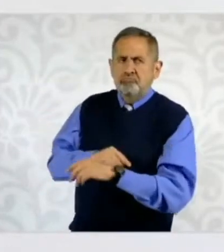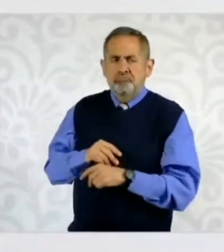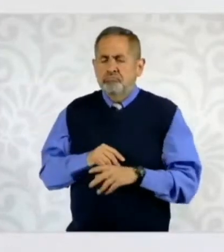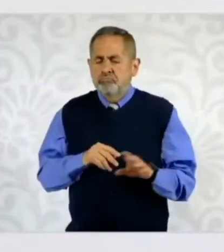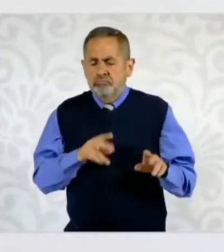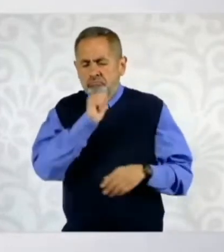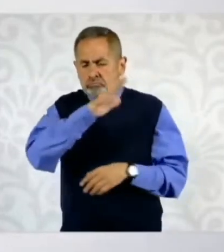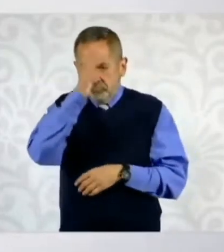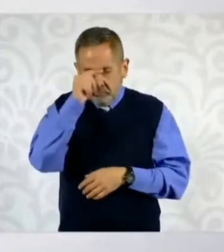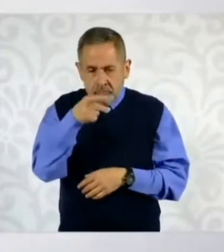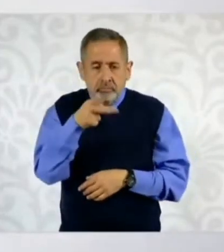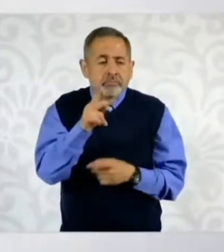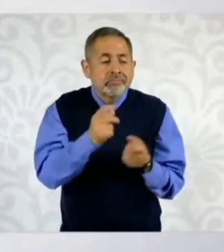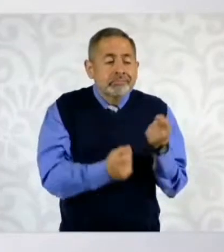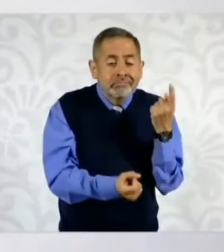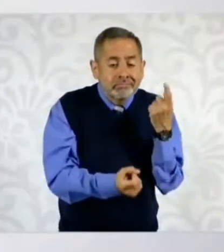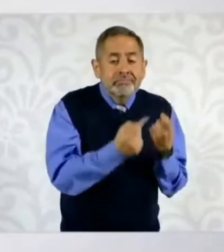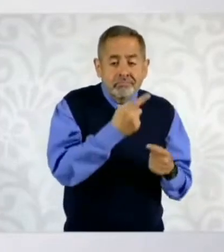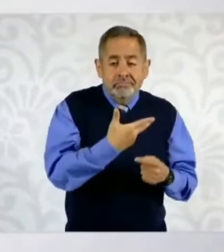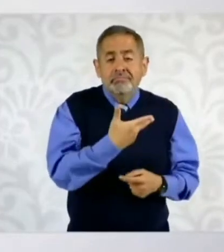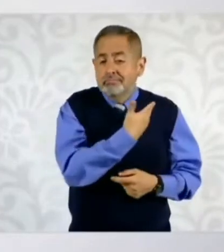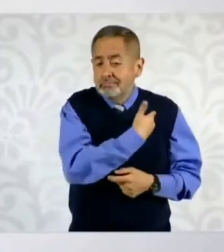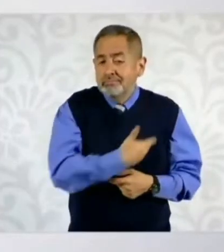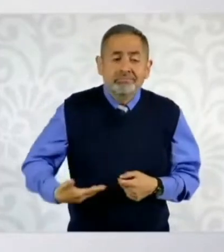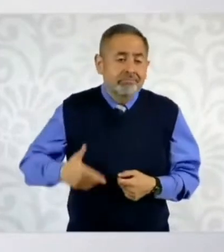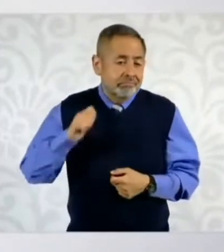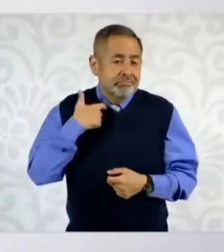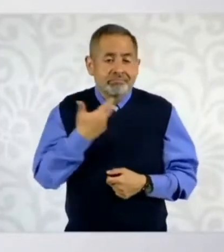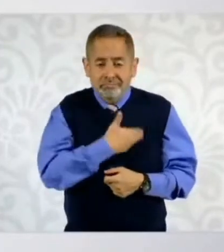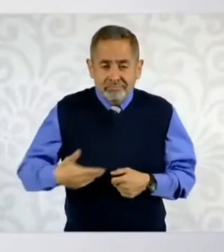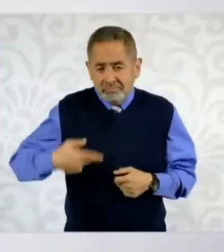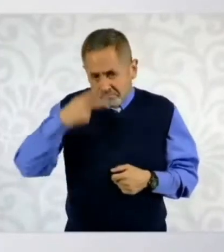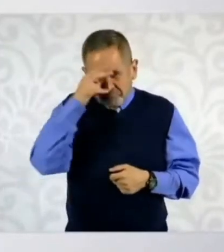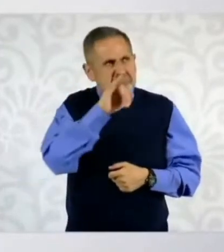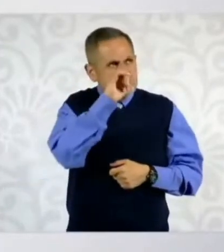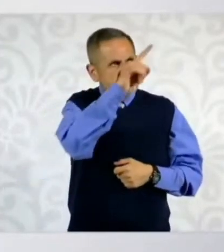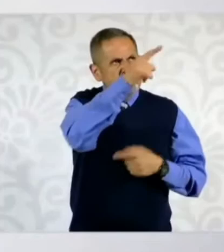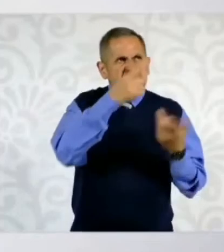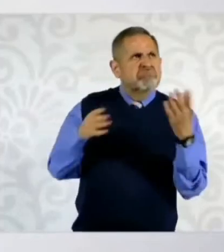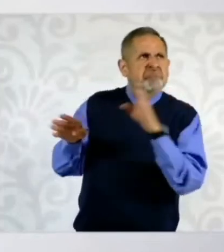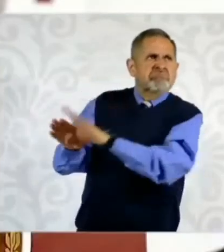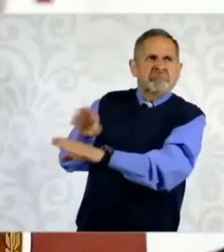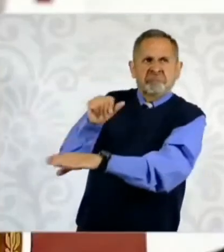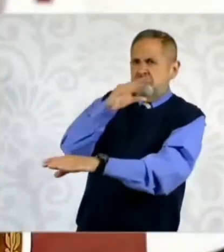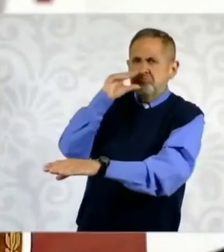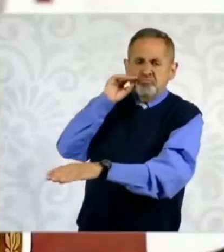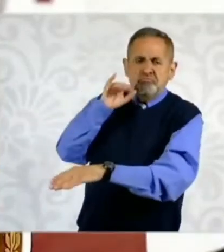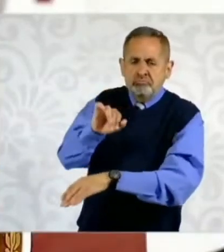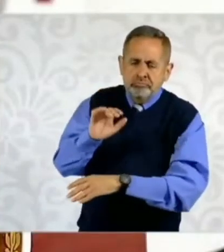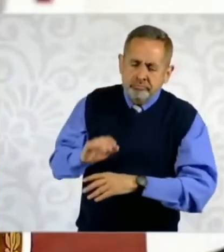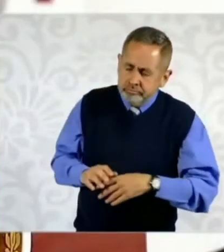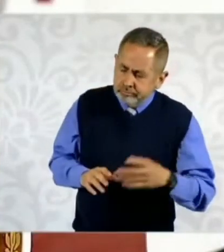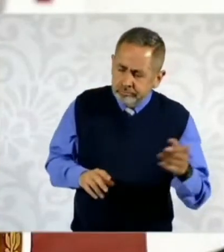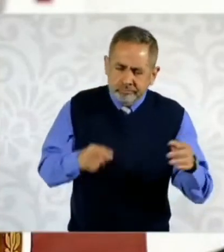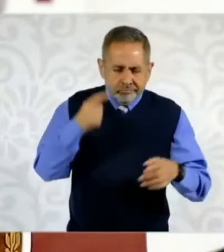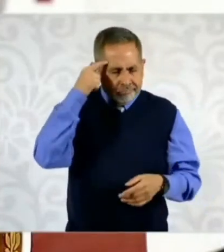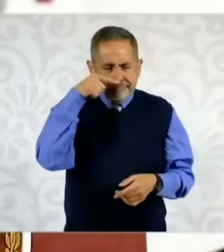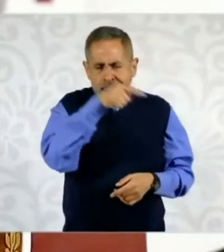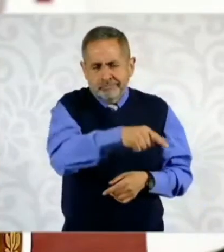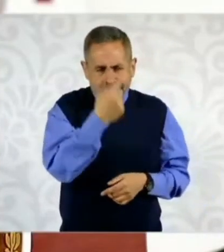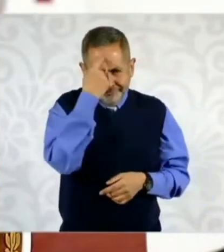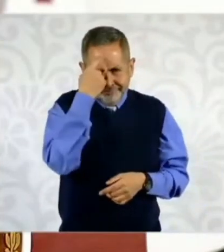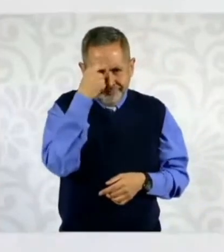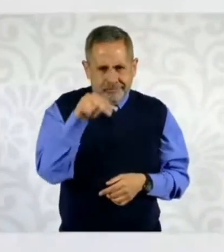que decidieron que tenían otra posición,